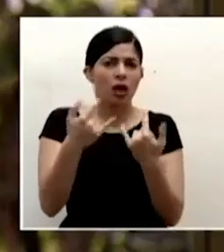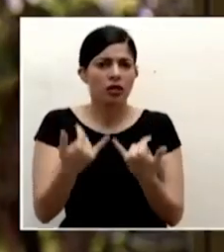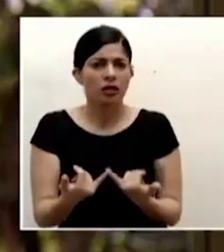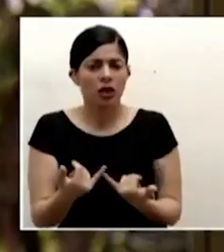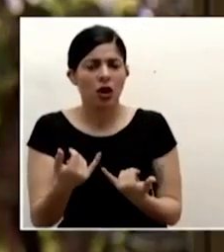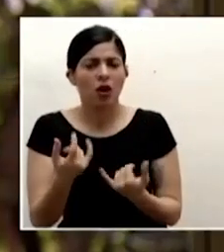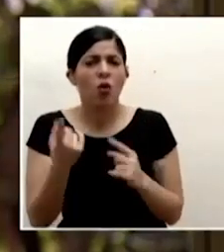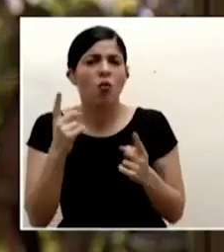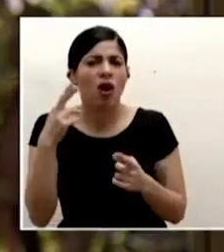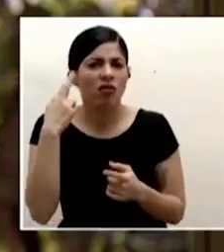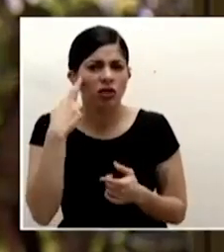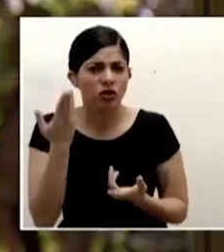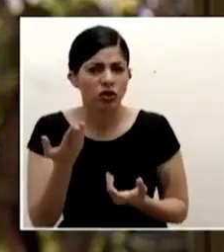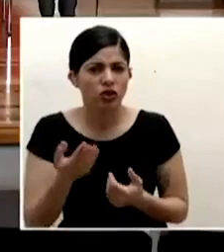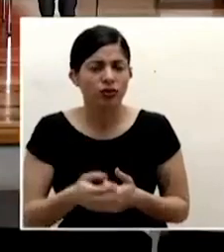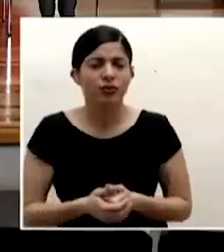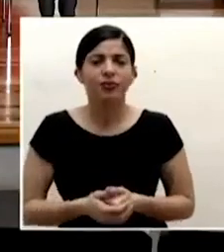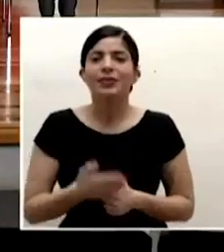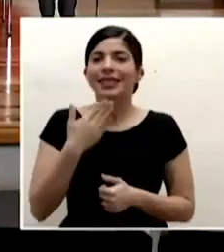gracias